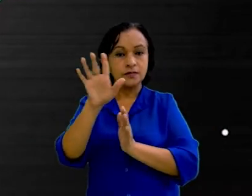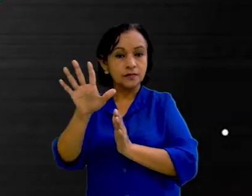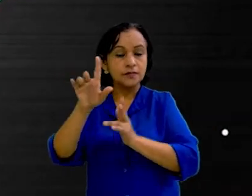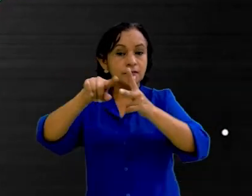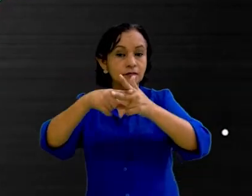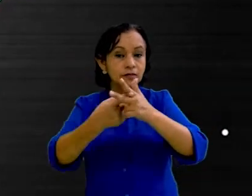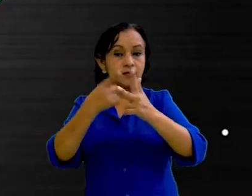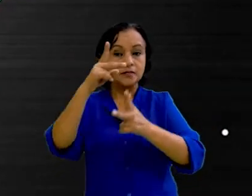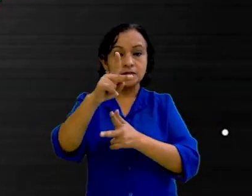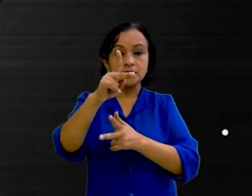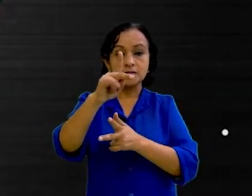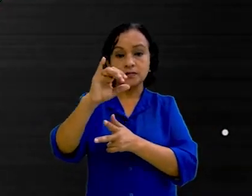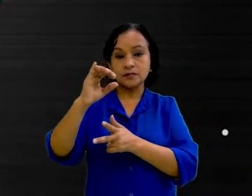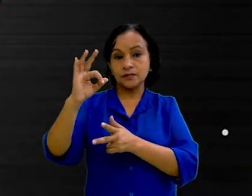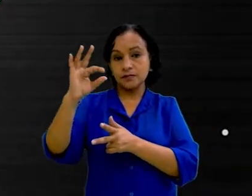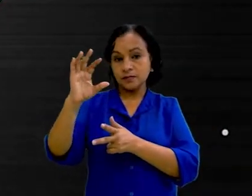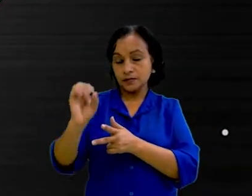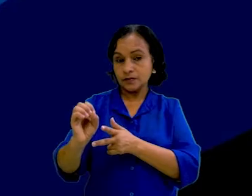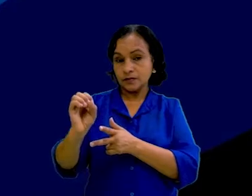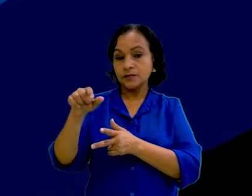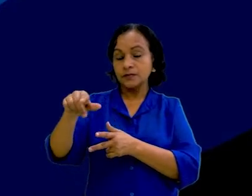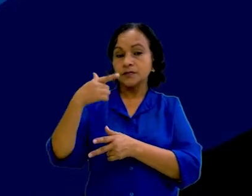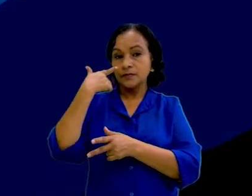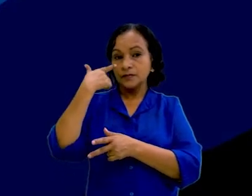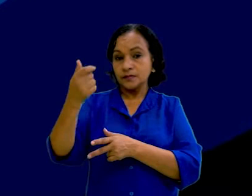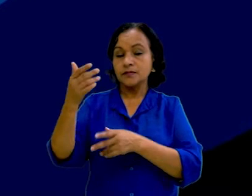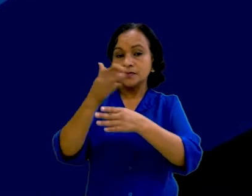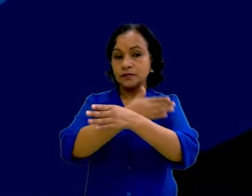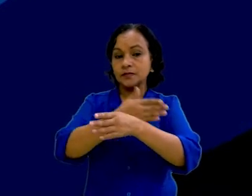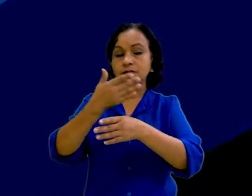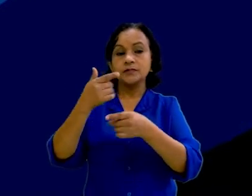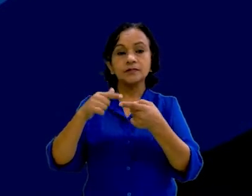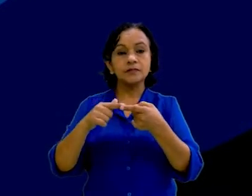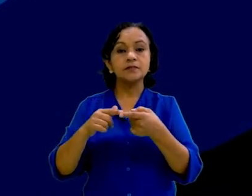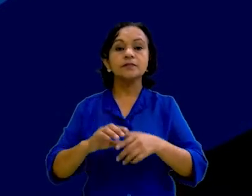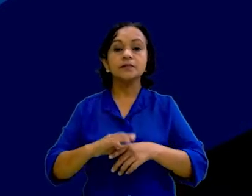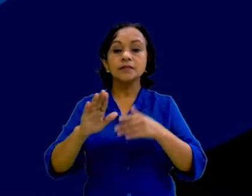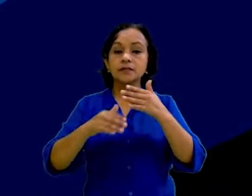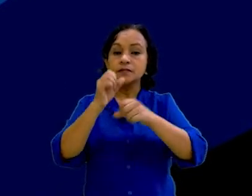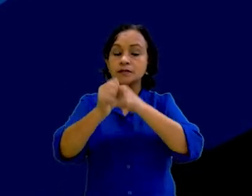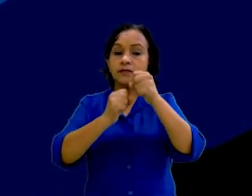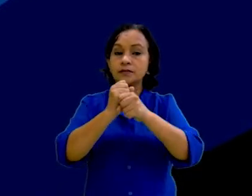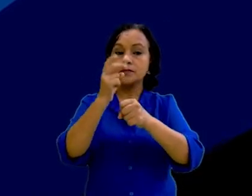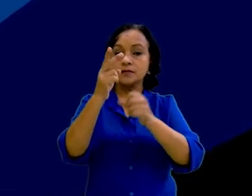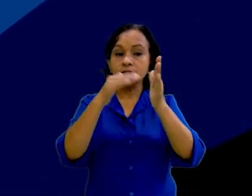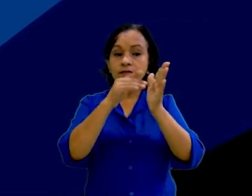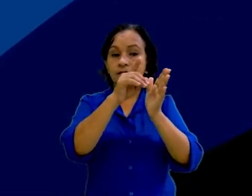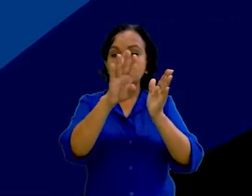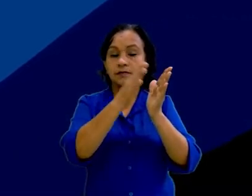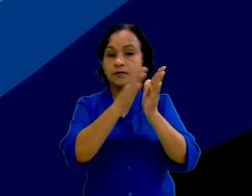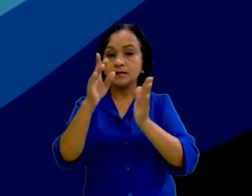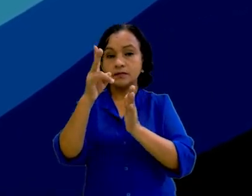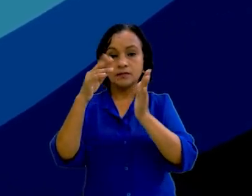su origen en el Pacífico Ecuatorial y no en la zona tradicionalmente conocida frente a las costas de Perú. Desde el año 2014 hasta el